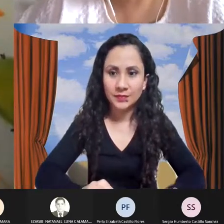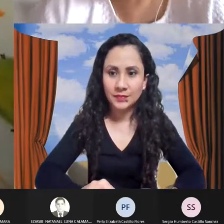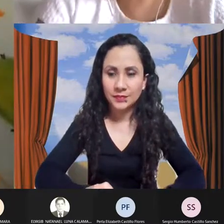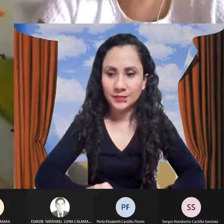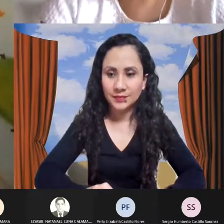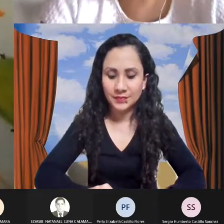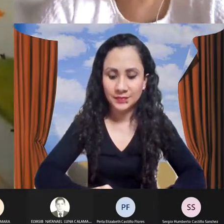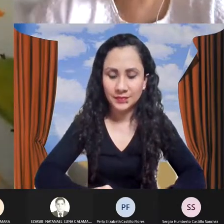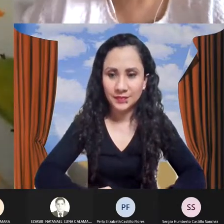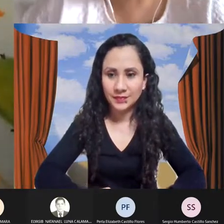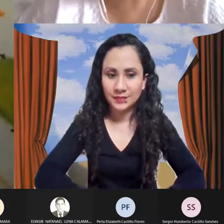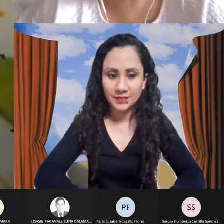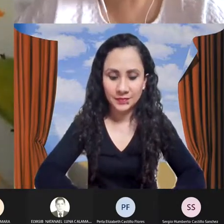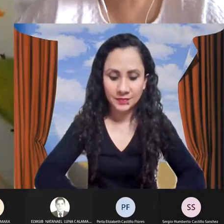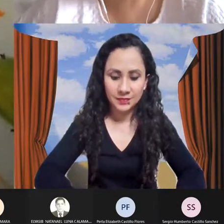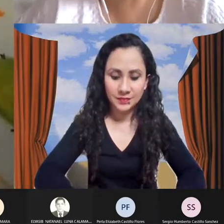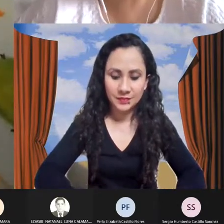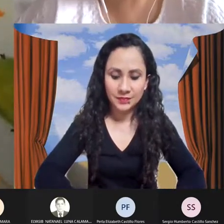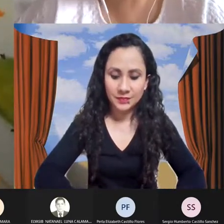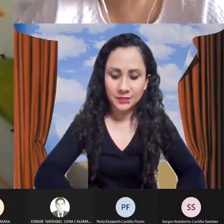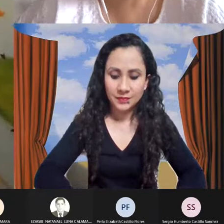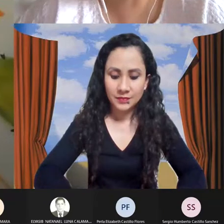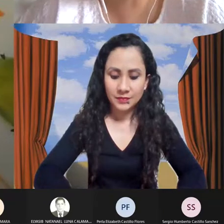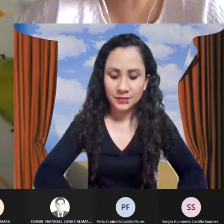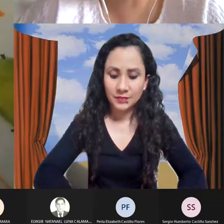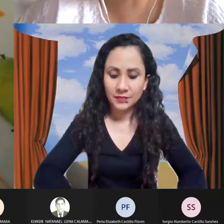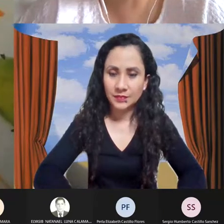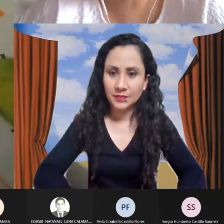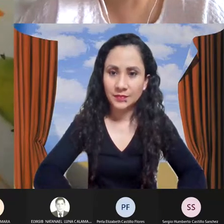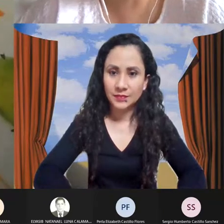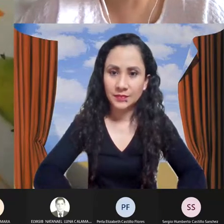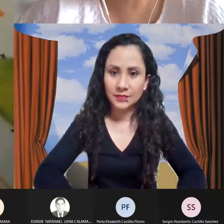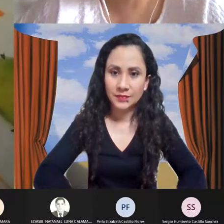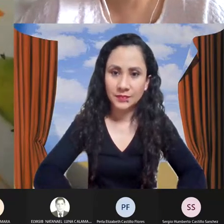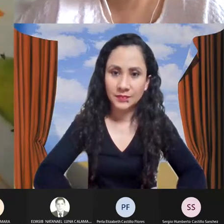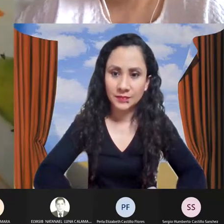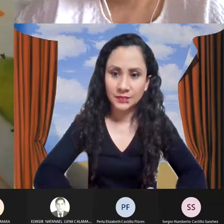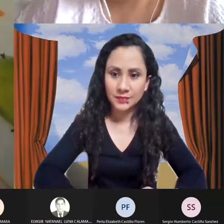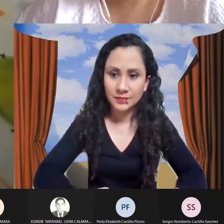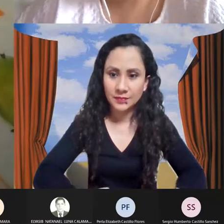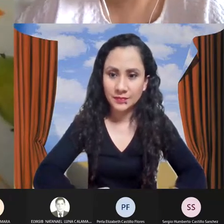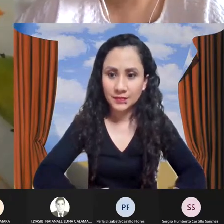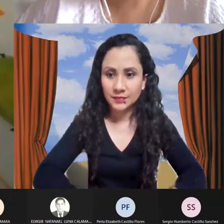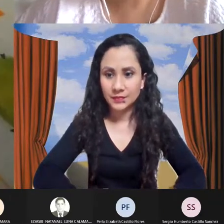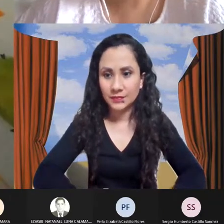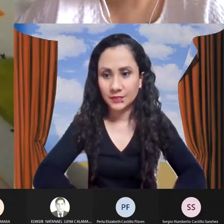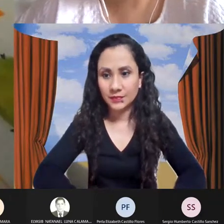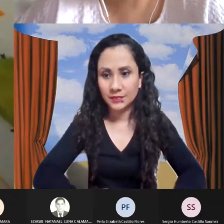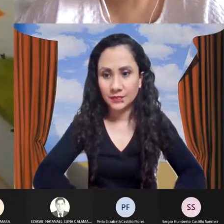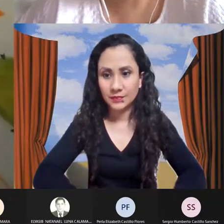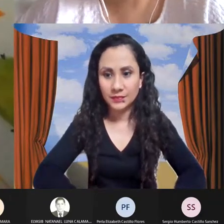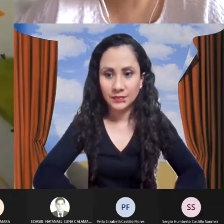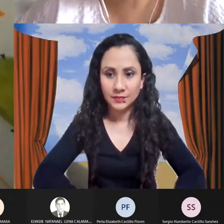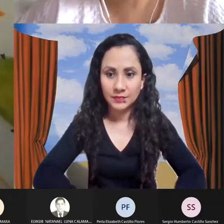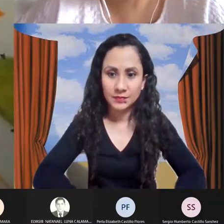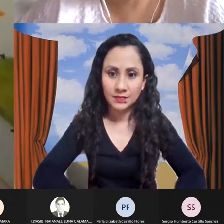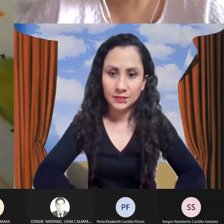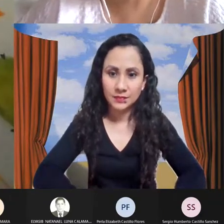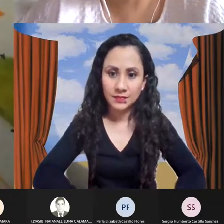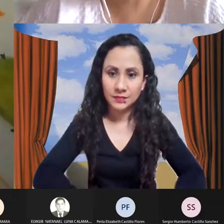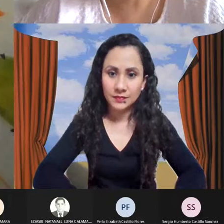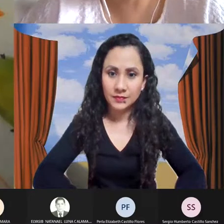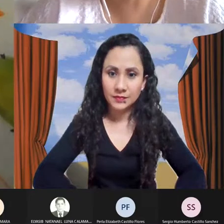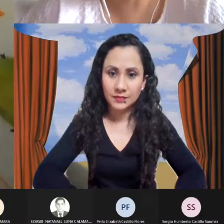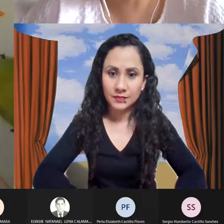y maestra en Ciencias de la Computación por el Instituto Tecnológico de Ciudad Madero. Es miembro del Sistema Nacional de Investigadores